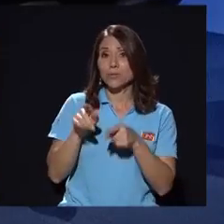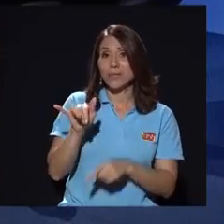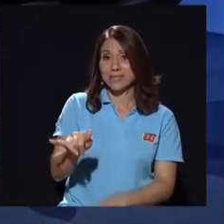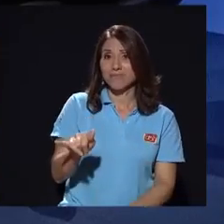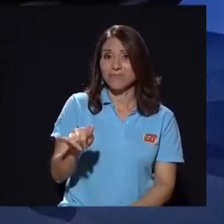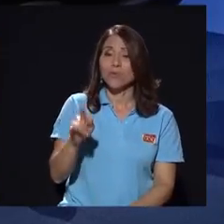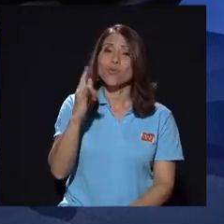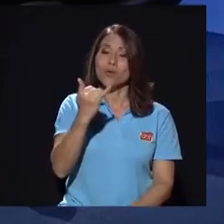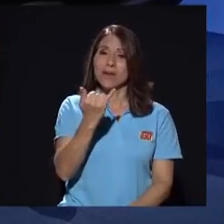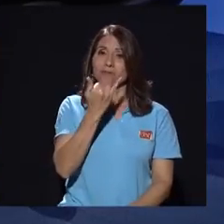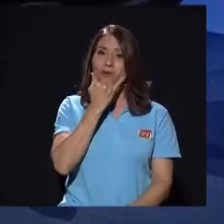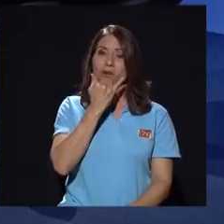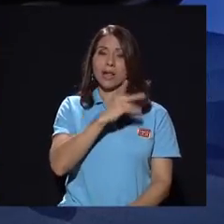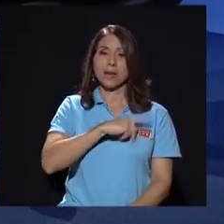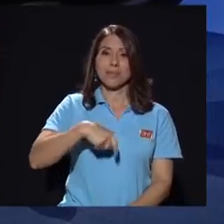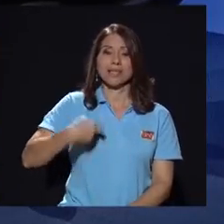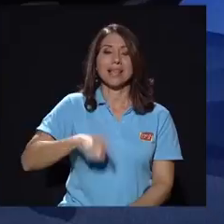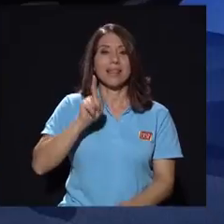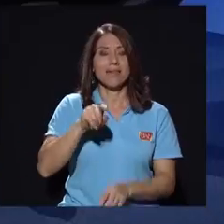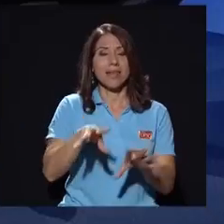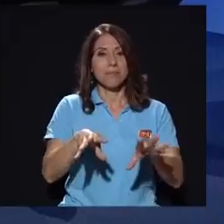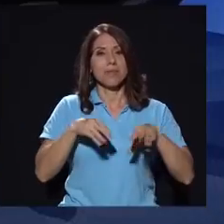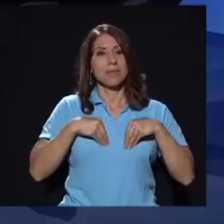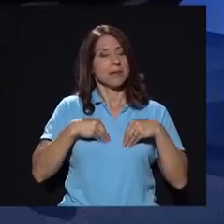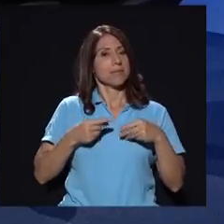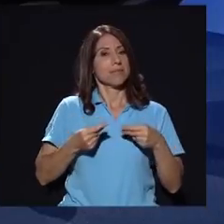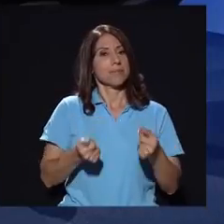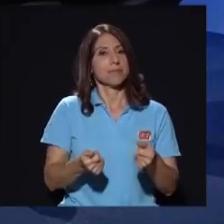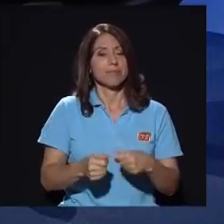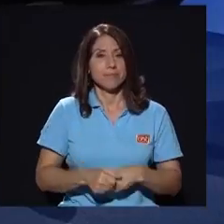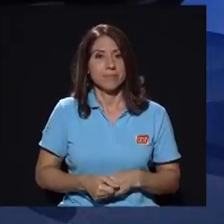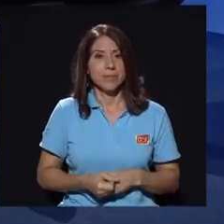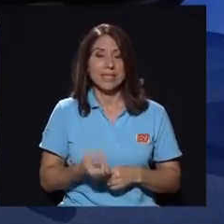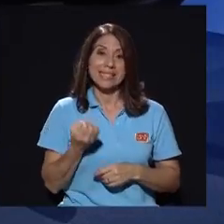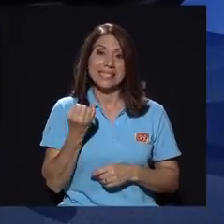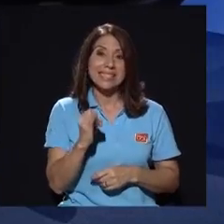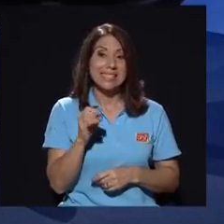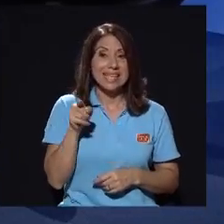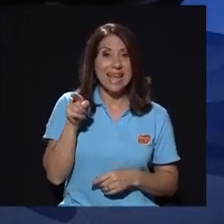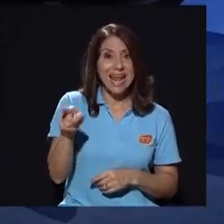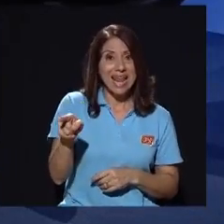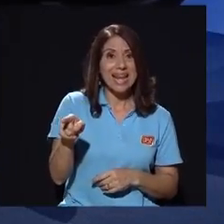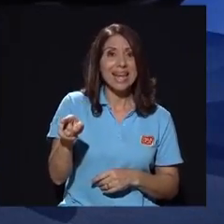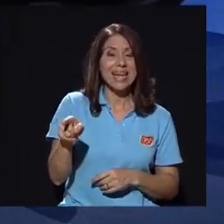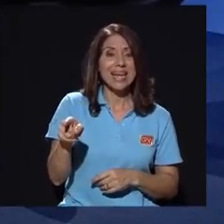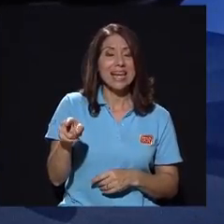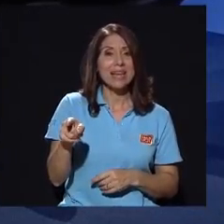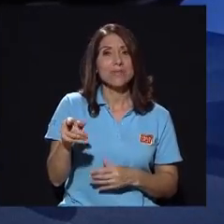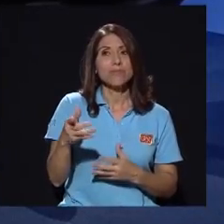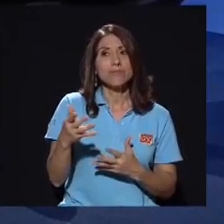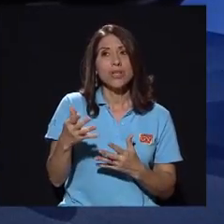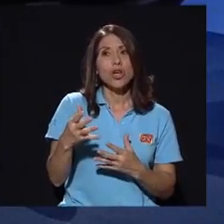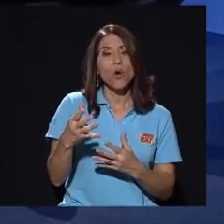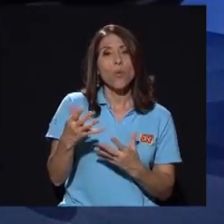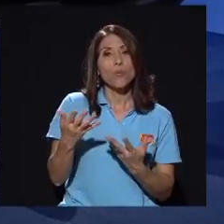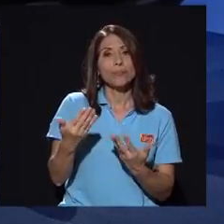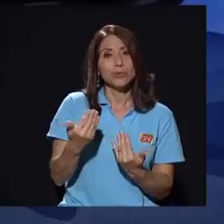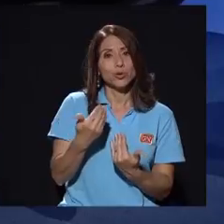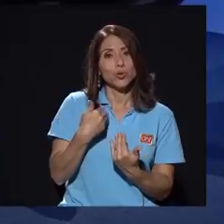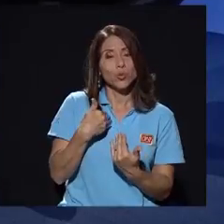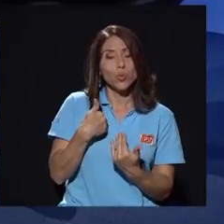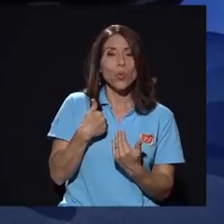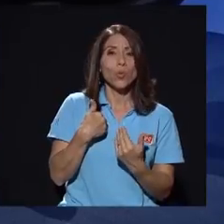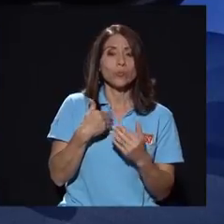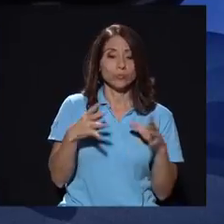yo creo que fue un error que el presidente debería admitir lo antes posible si fue que él recibió una traición por